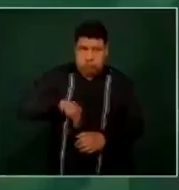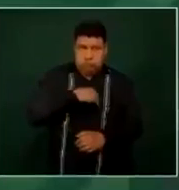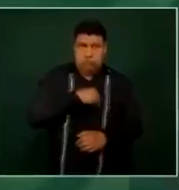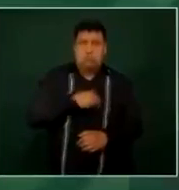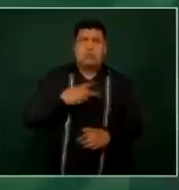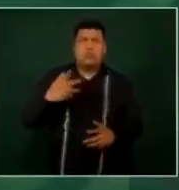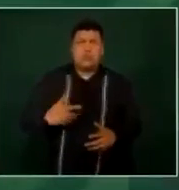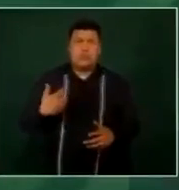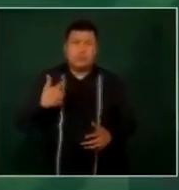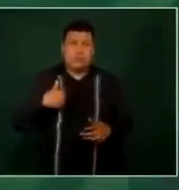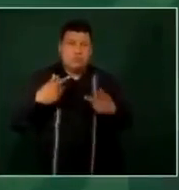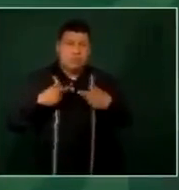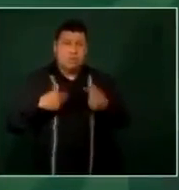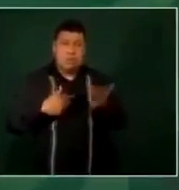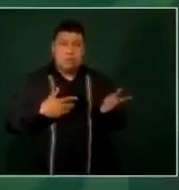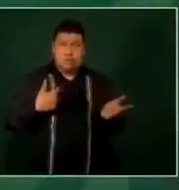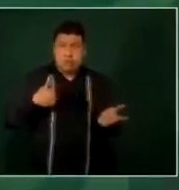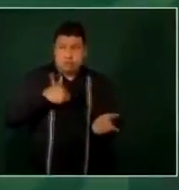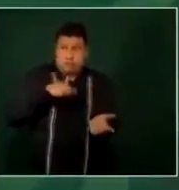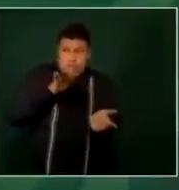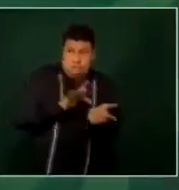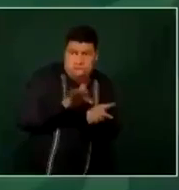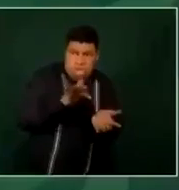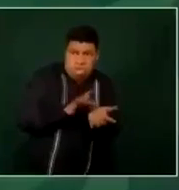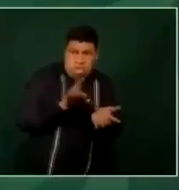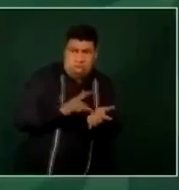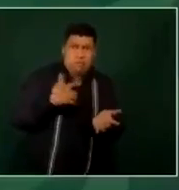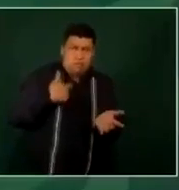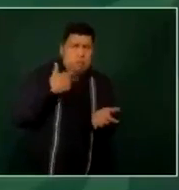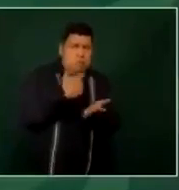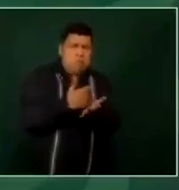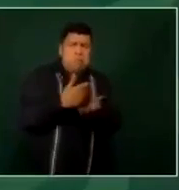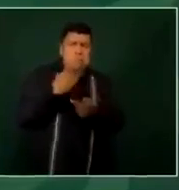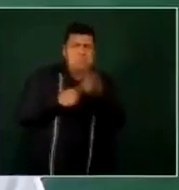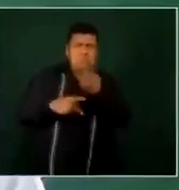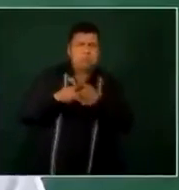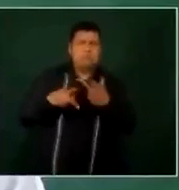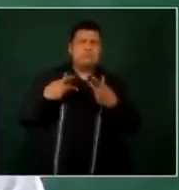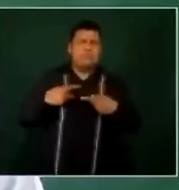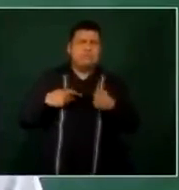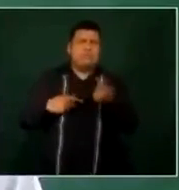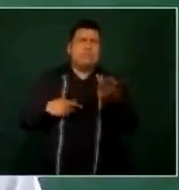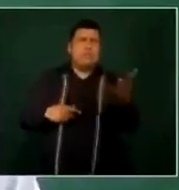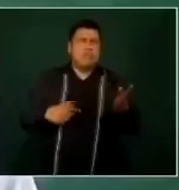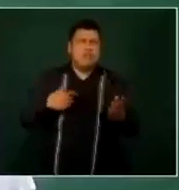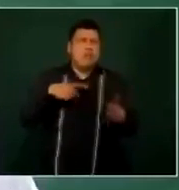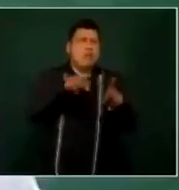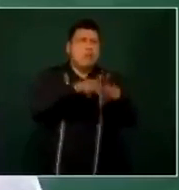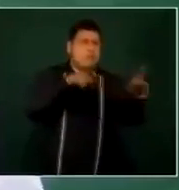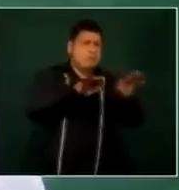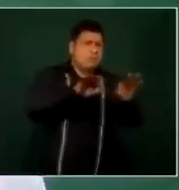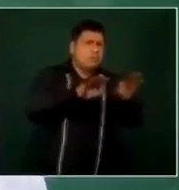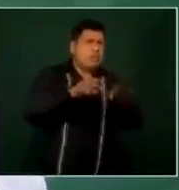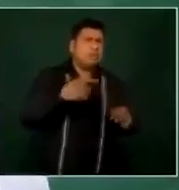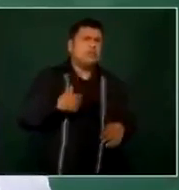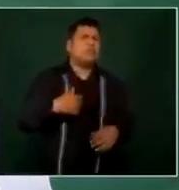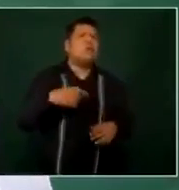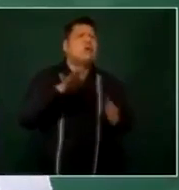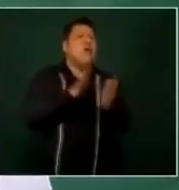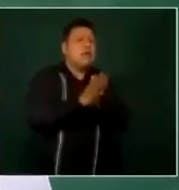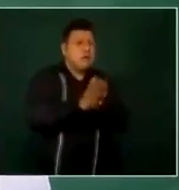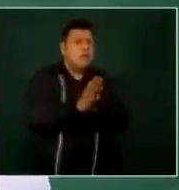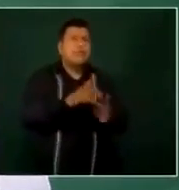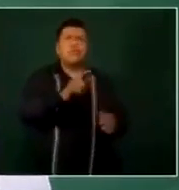damos créditos a periodistas para que hablen bien